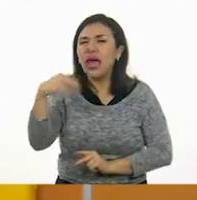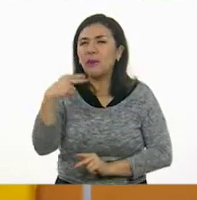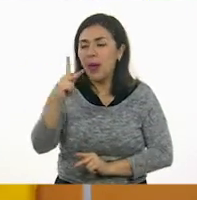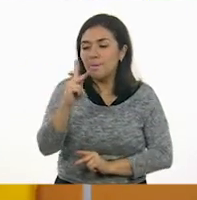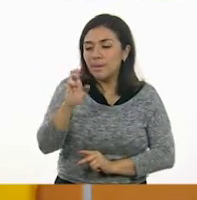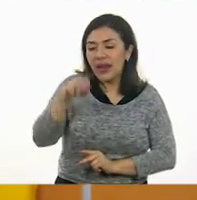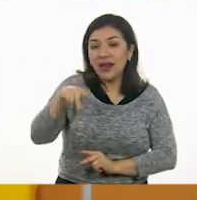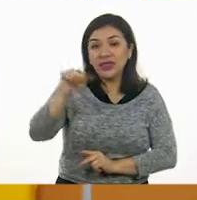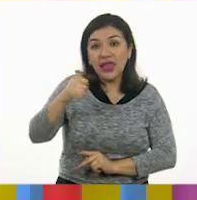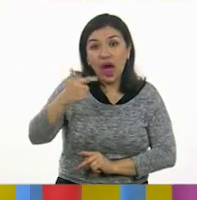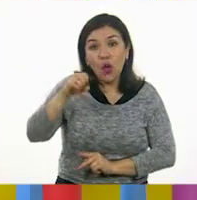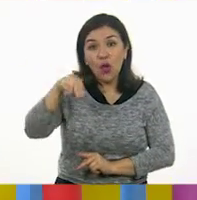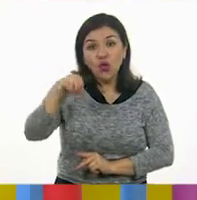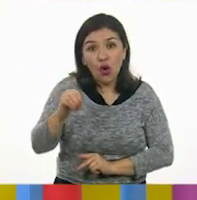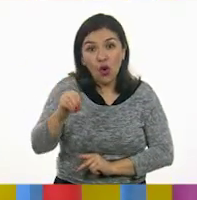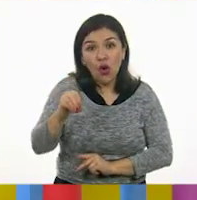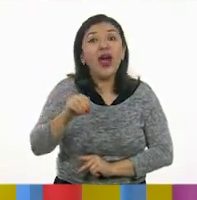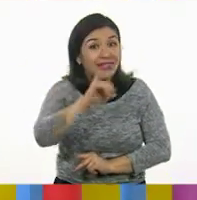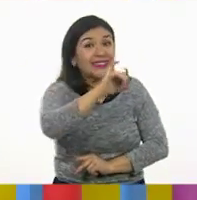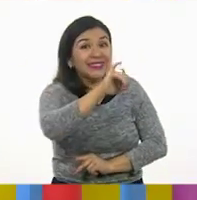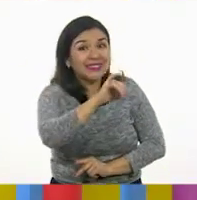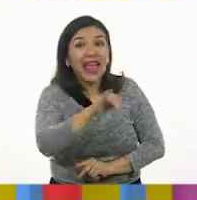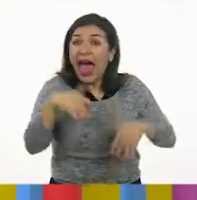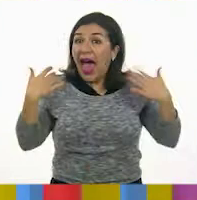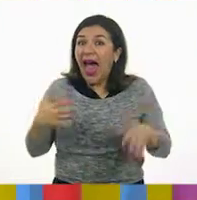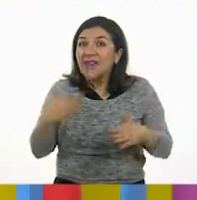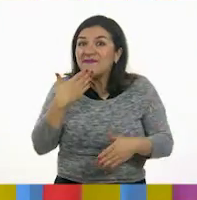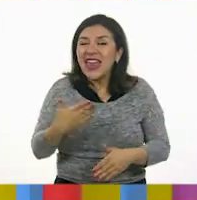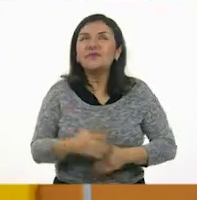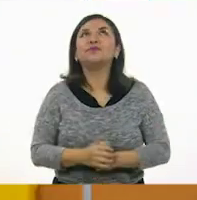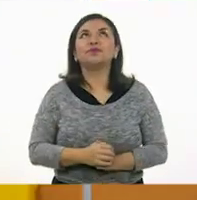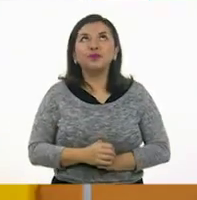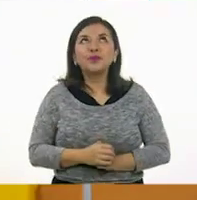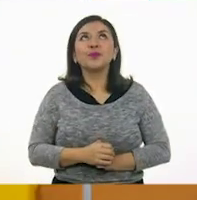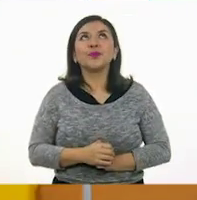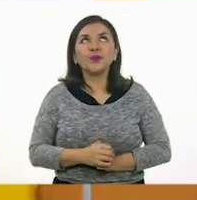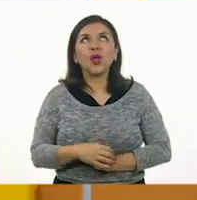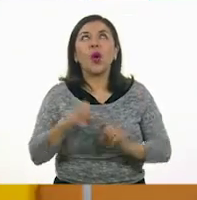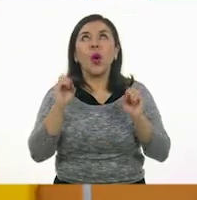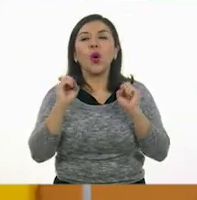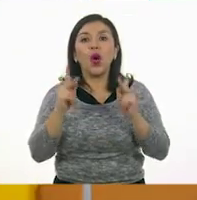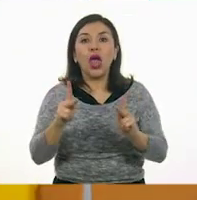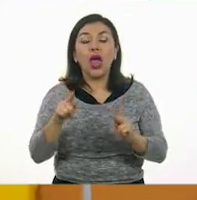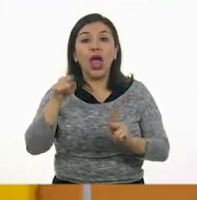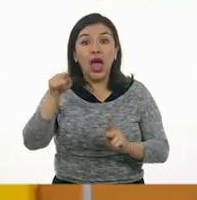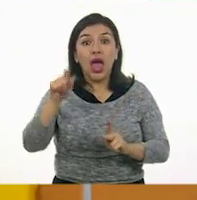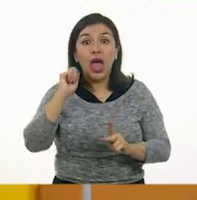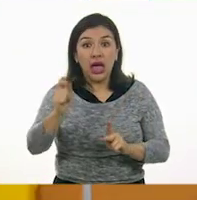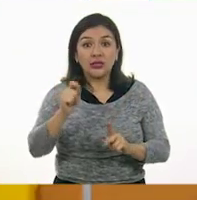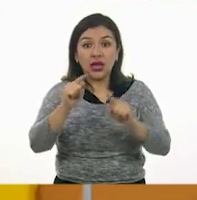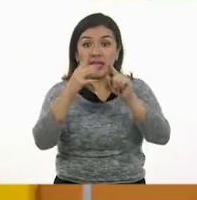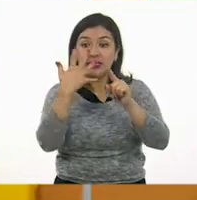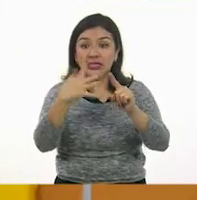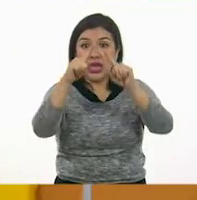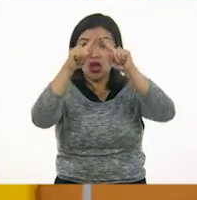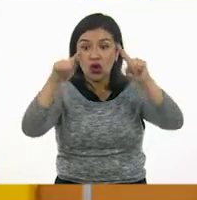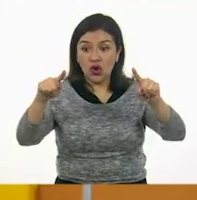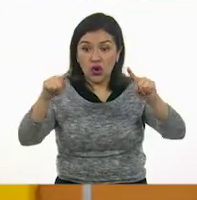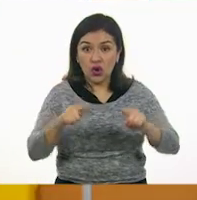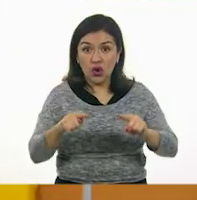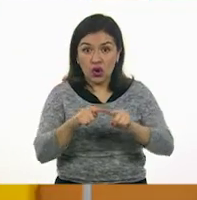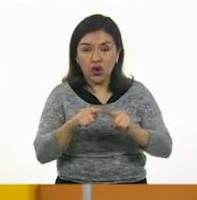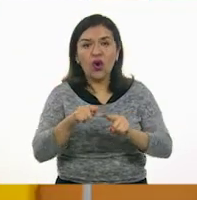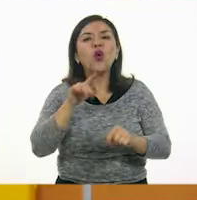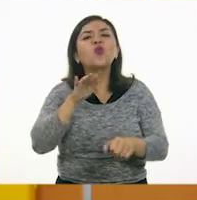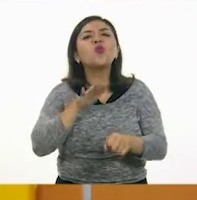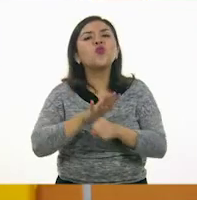Sí. Ah, es un pentágono. Muy bien. Entonces, si es un pentágono, a ver, ¿qué figura o